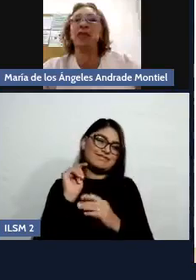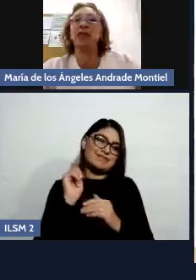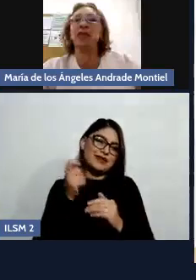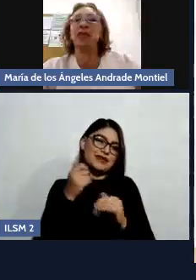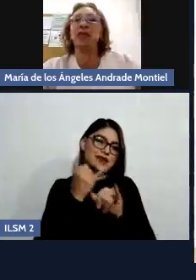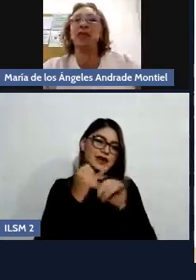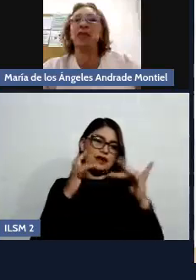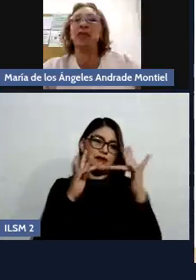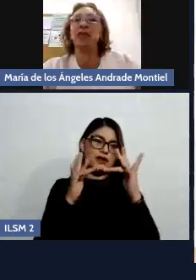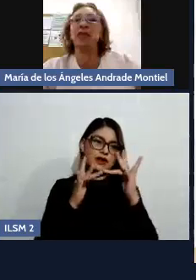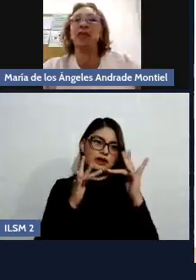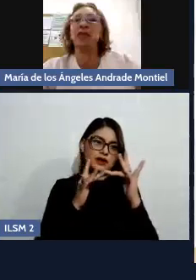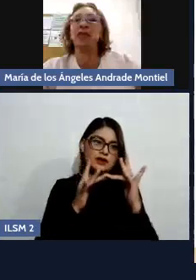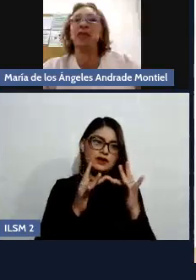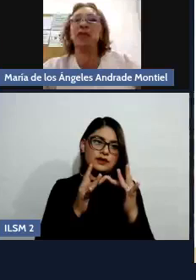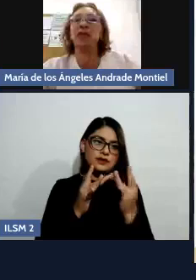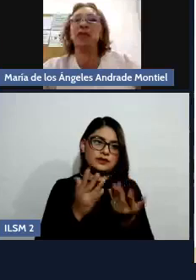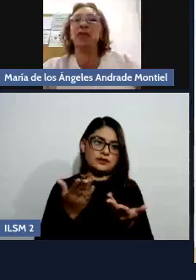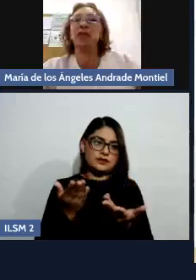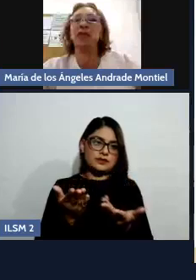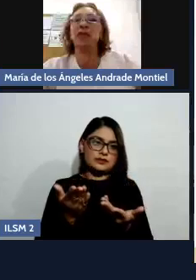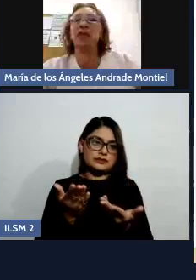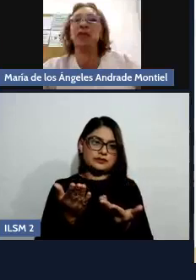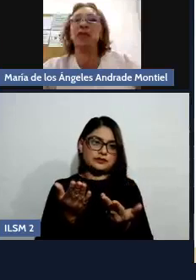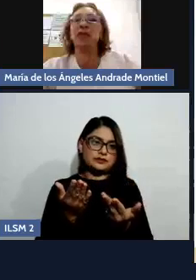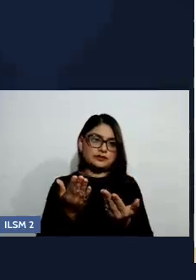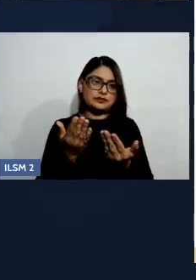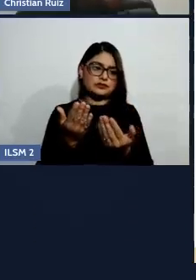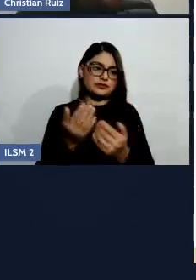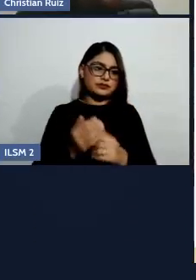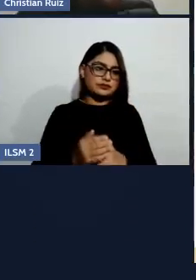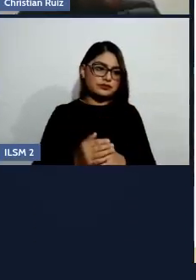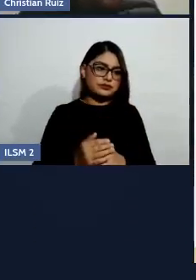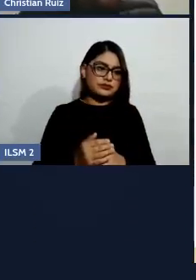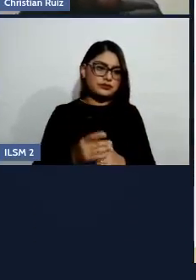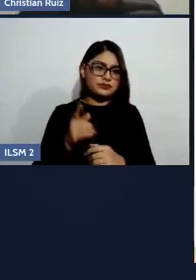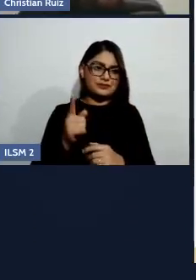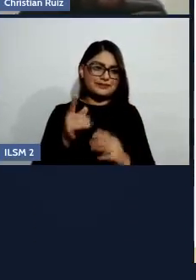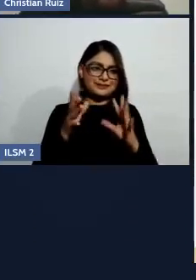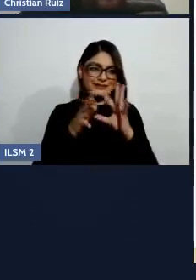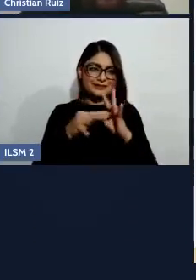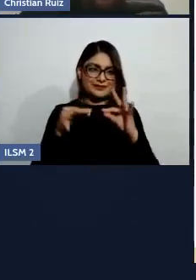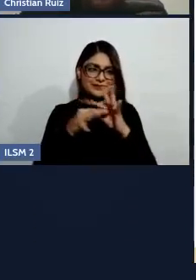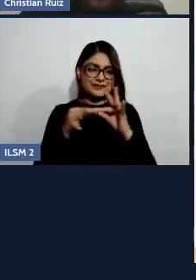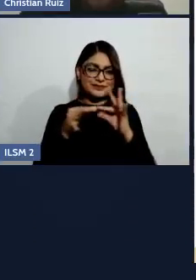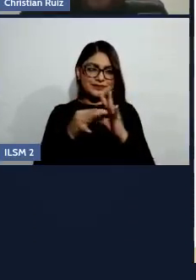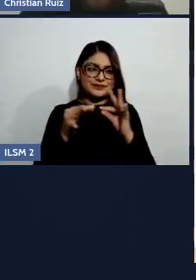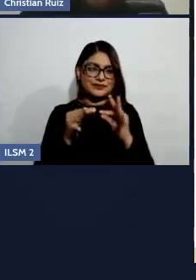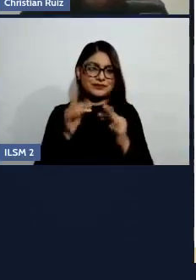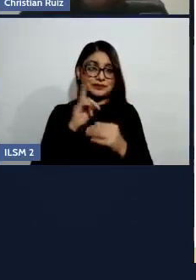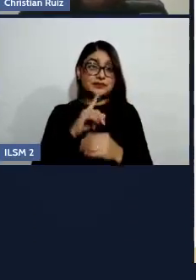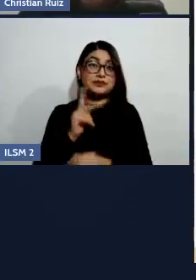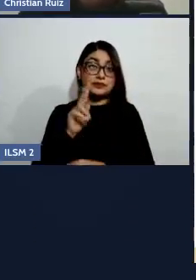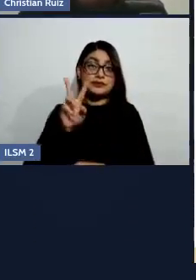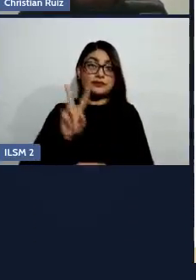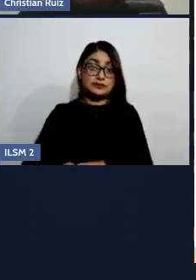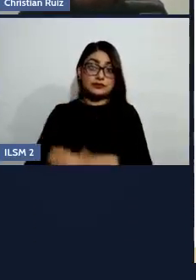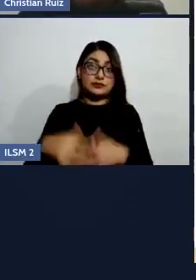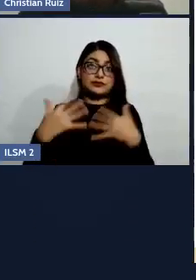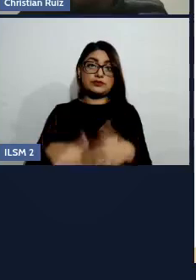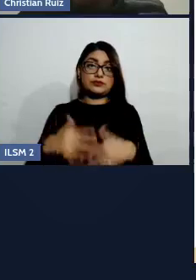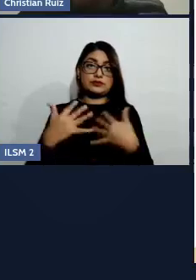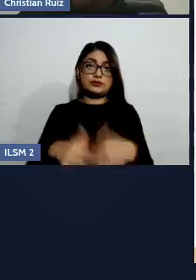Por parte aquí de nuestra expositora, pero pues sin duda, sí es un tema que